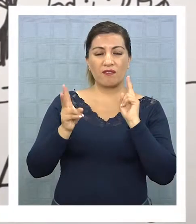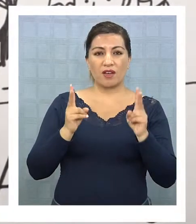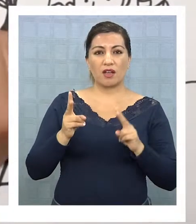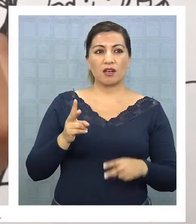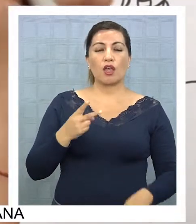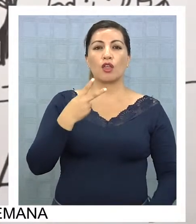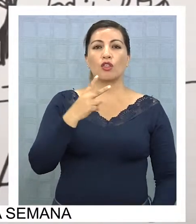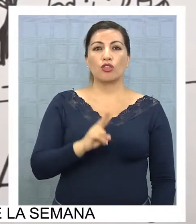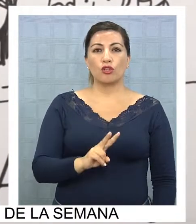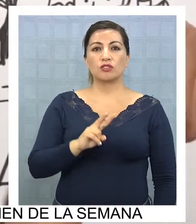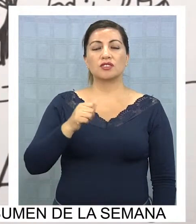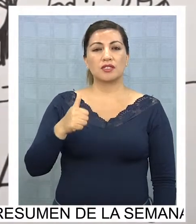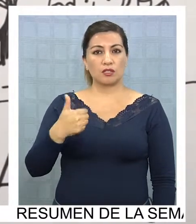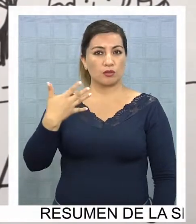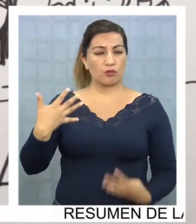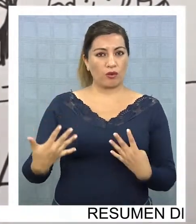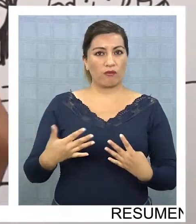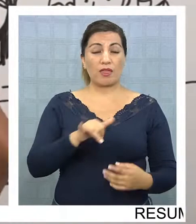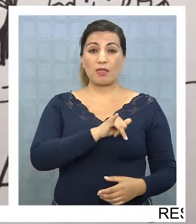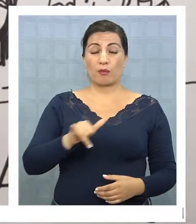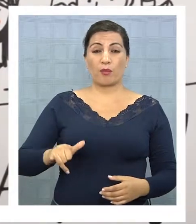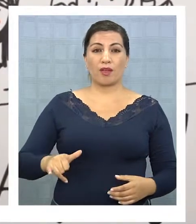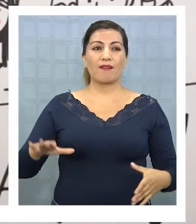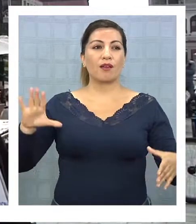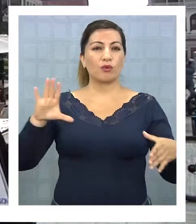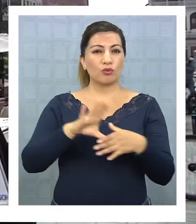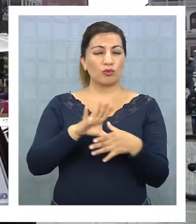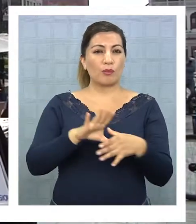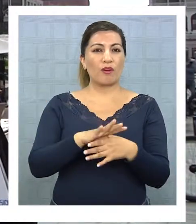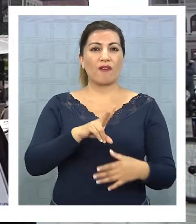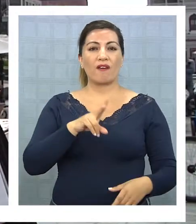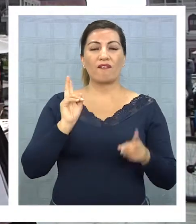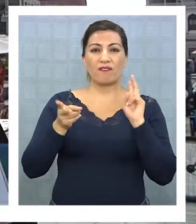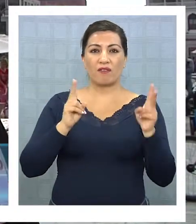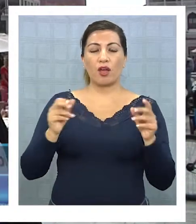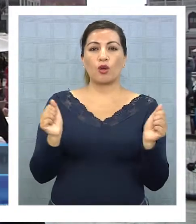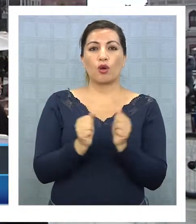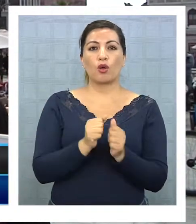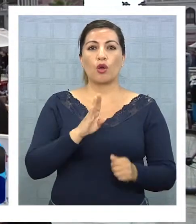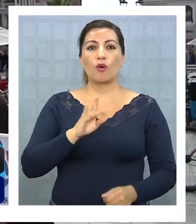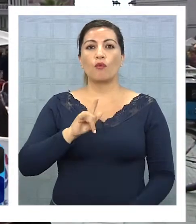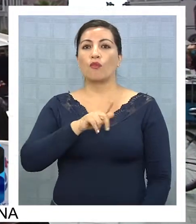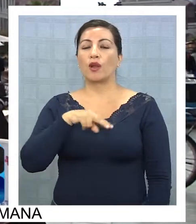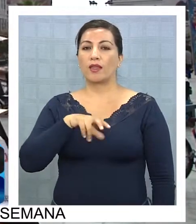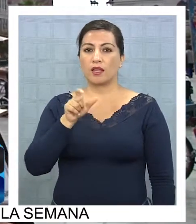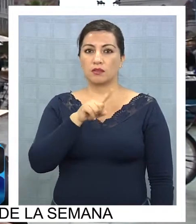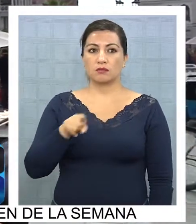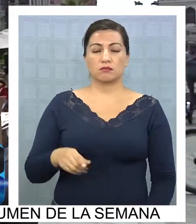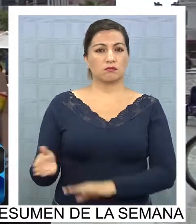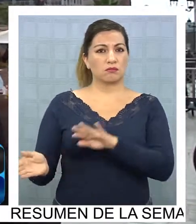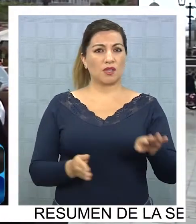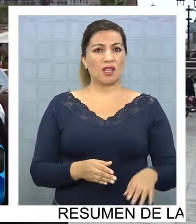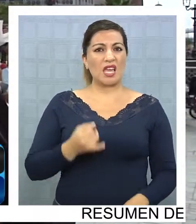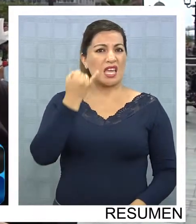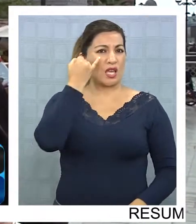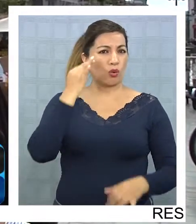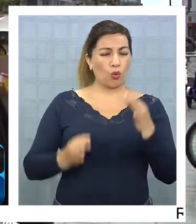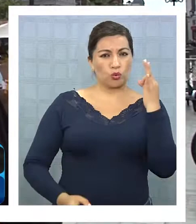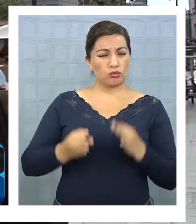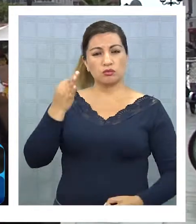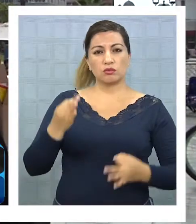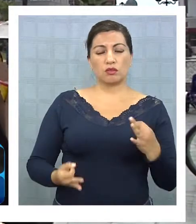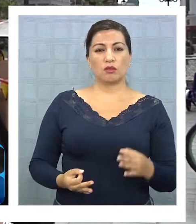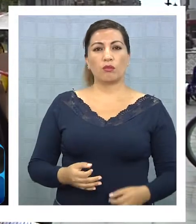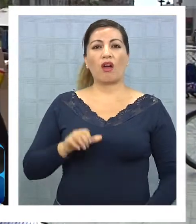llegar a Vivar con Bulnes. Realmente siempre ha sido injusto, porque las FP se han dedicado a lucrar con nuestros ahorros. Antiguamente